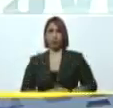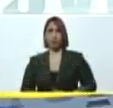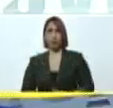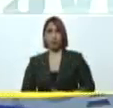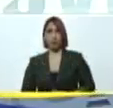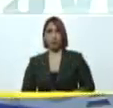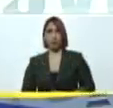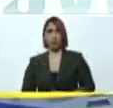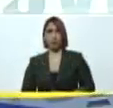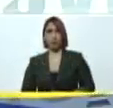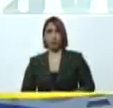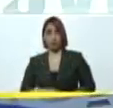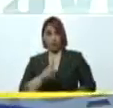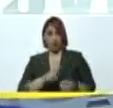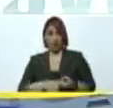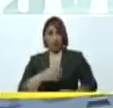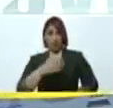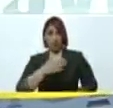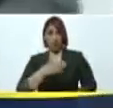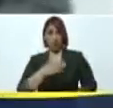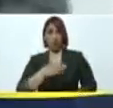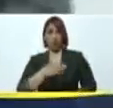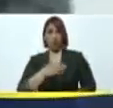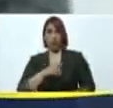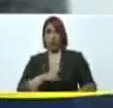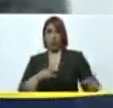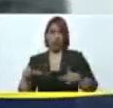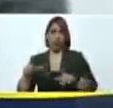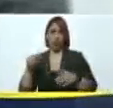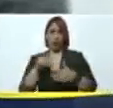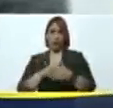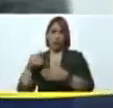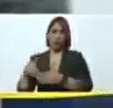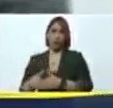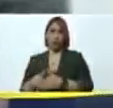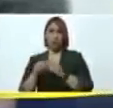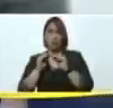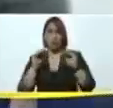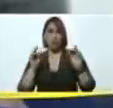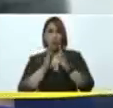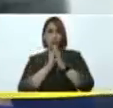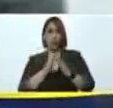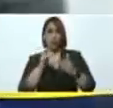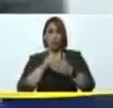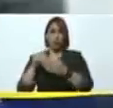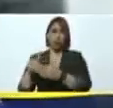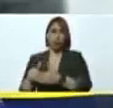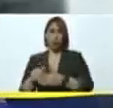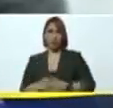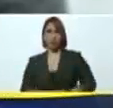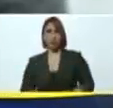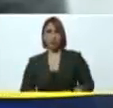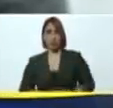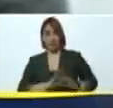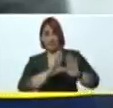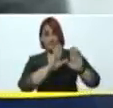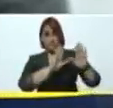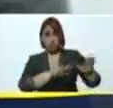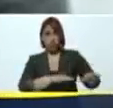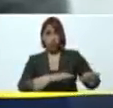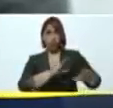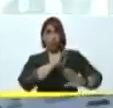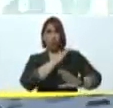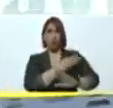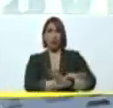Silita y yo listos para ir a votar, a votar, llamo a votar y a respaldar al poder